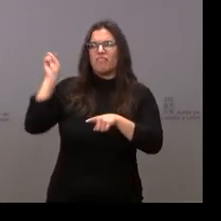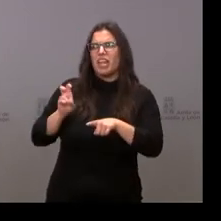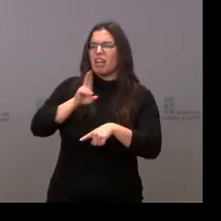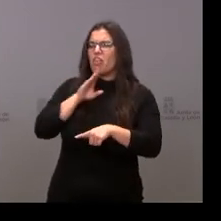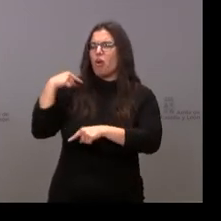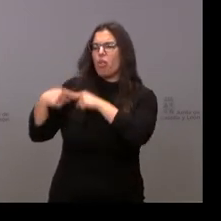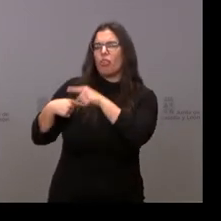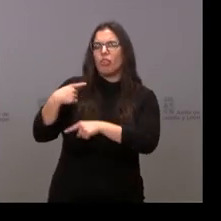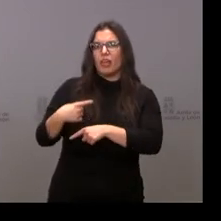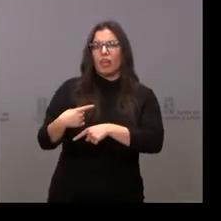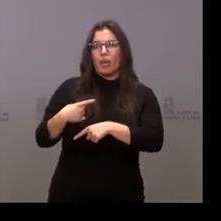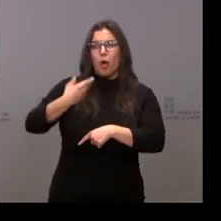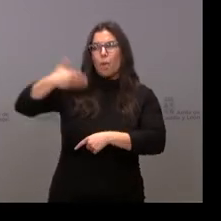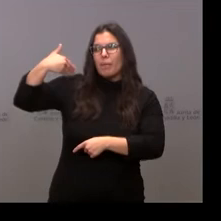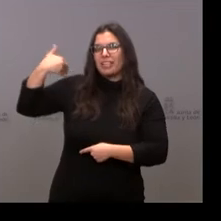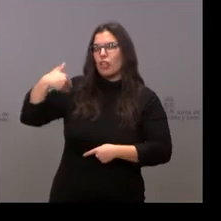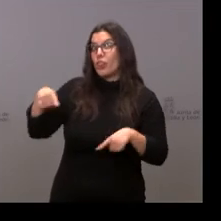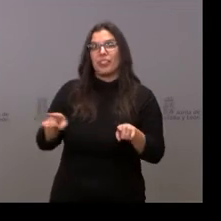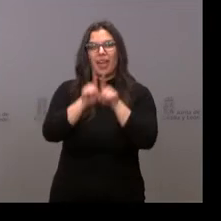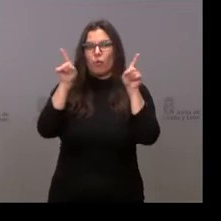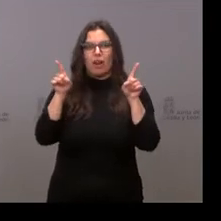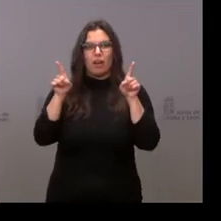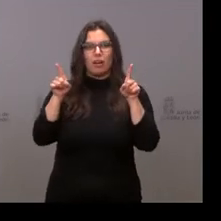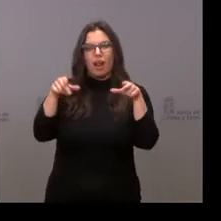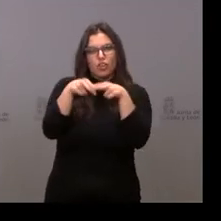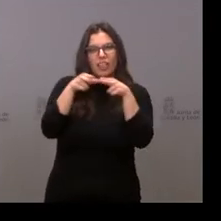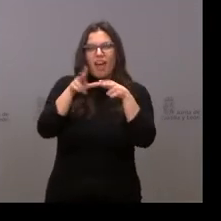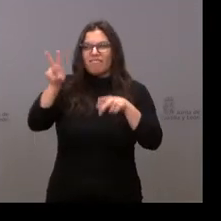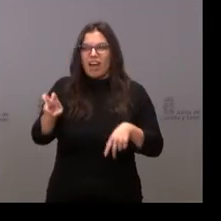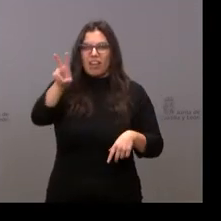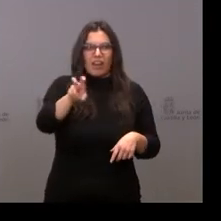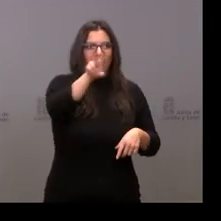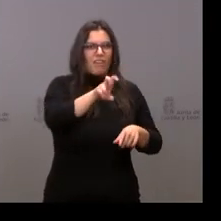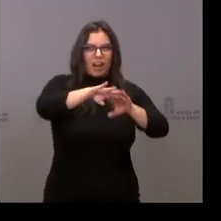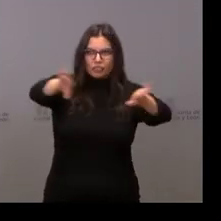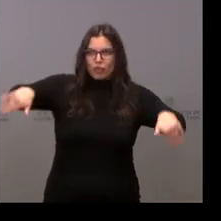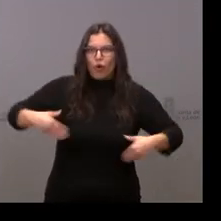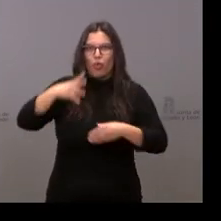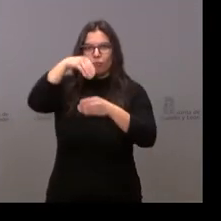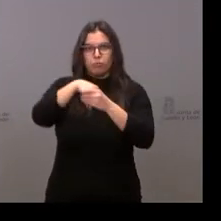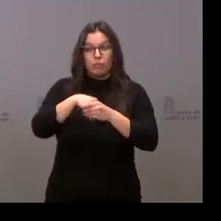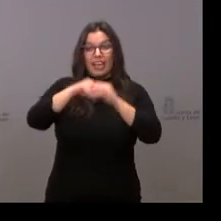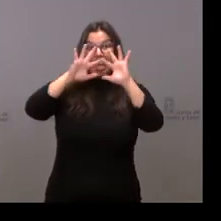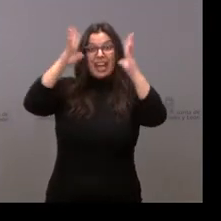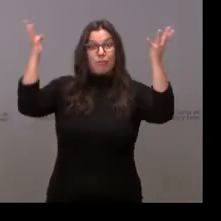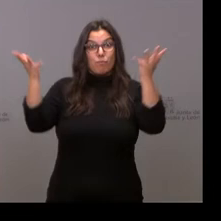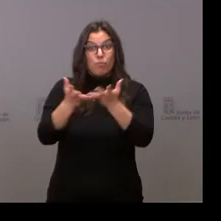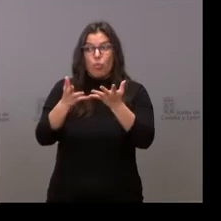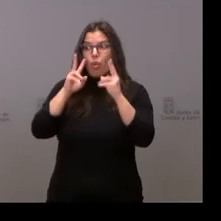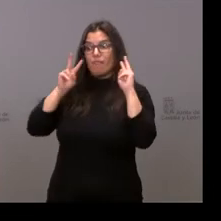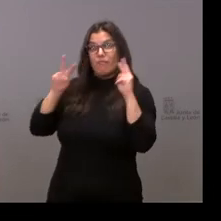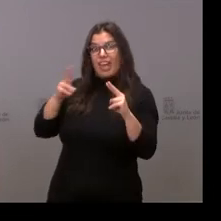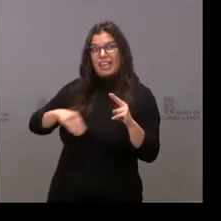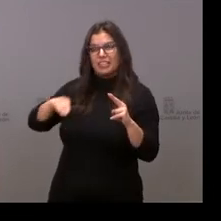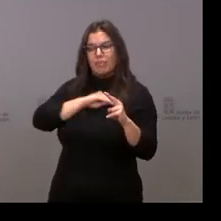o de su propio pasado. Un momento que causó admiración internacional, que fue ejemplo para